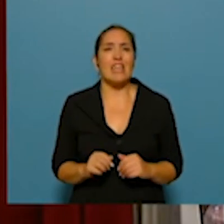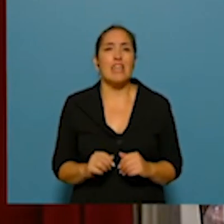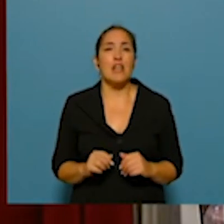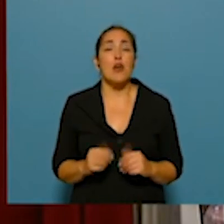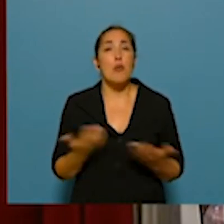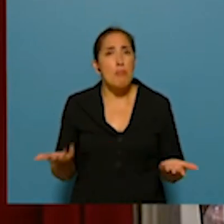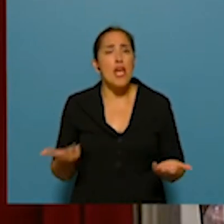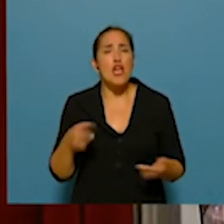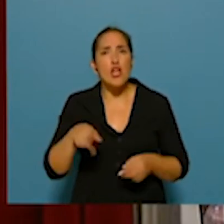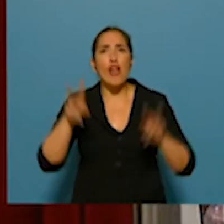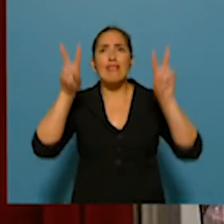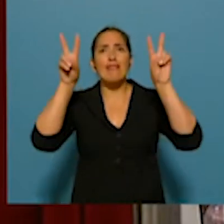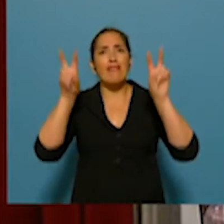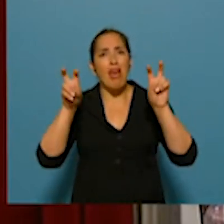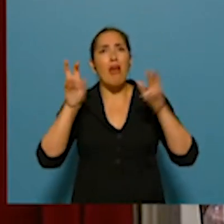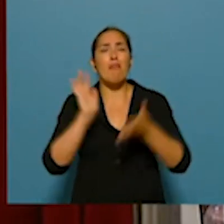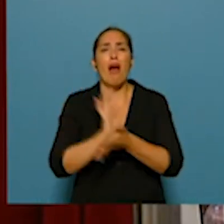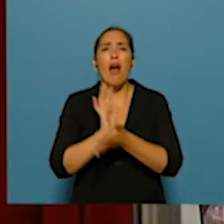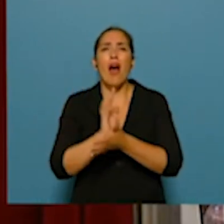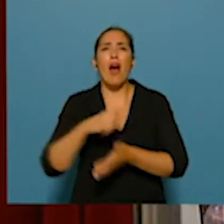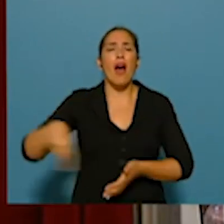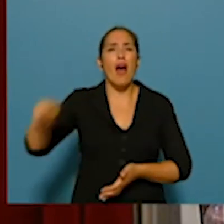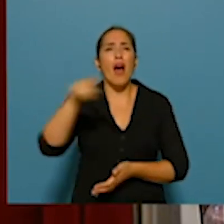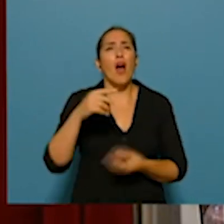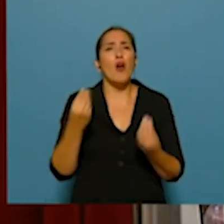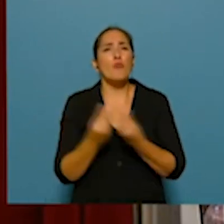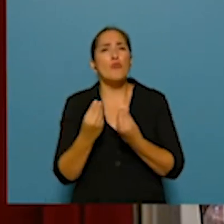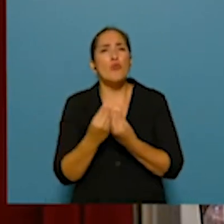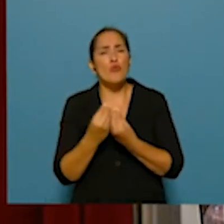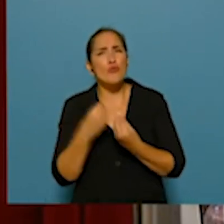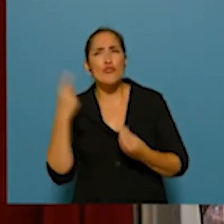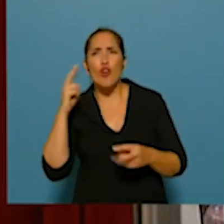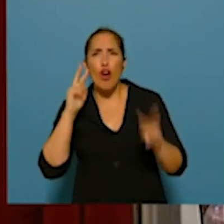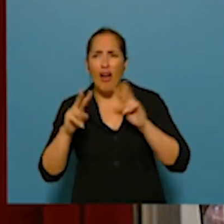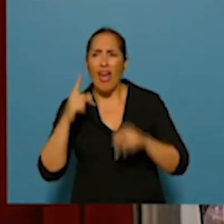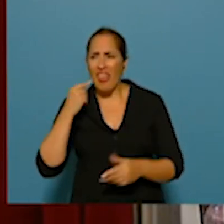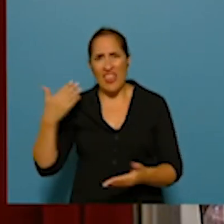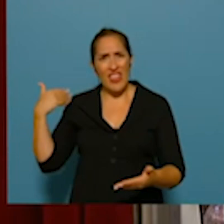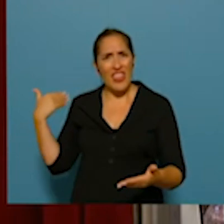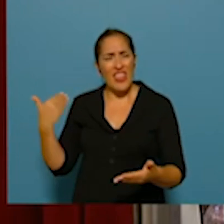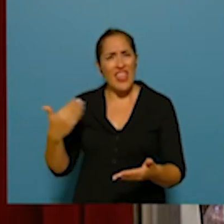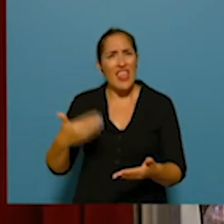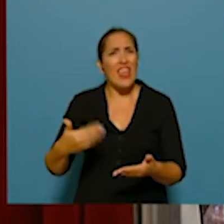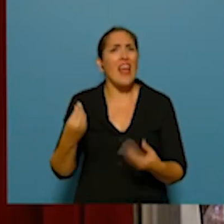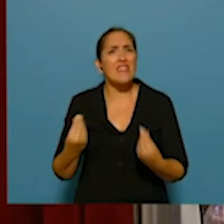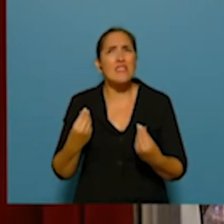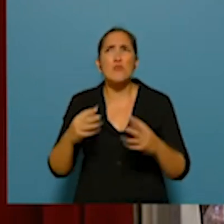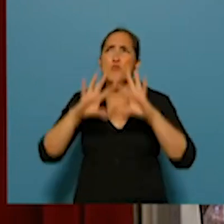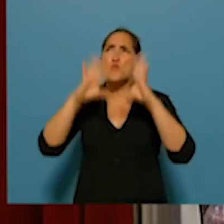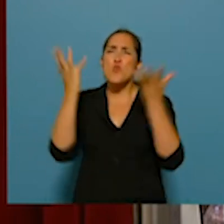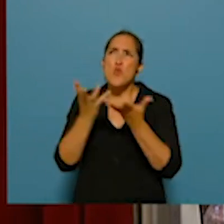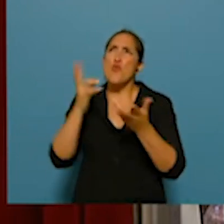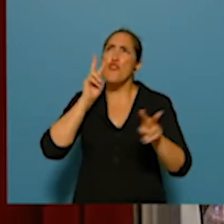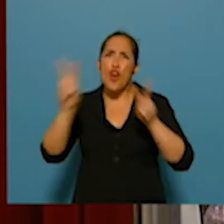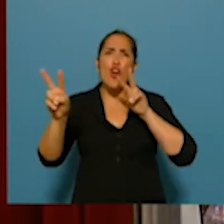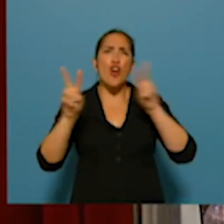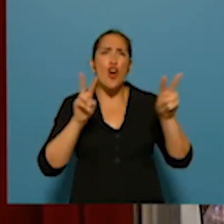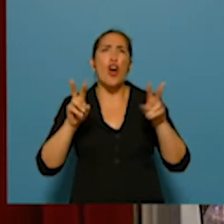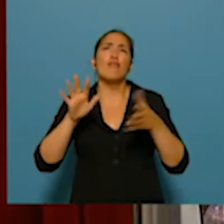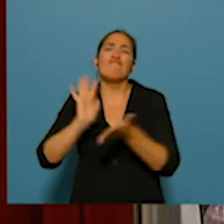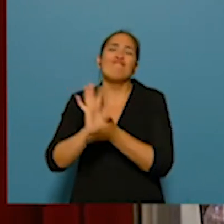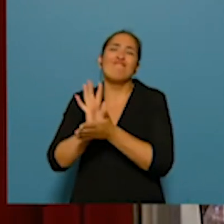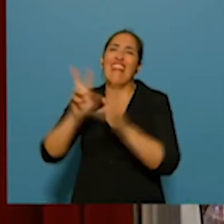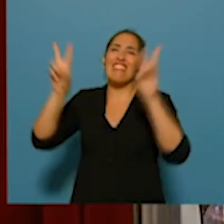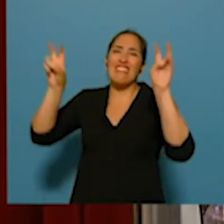se vuelve casi un tema secundario ante el tenor de los hechos llamativos que día a día asuman en el mundo judicial